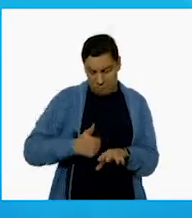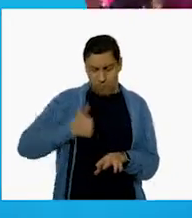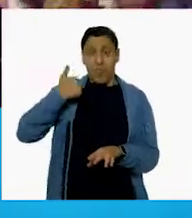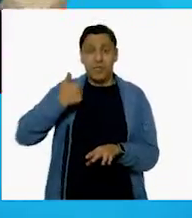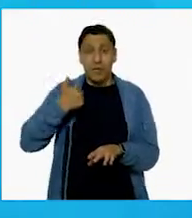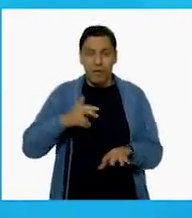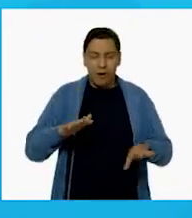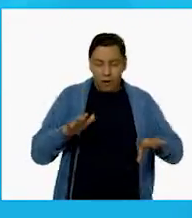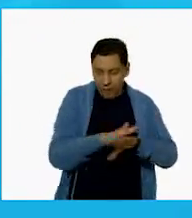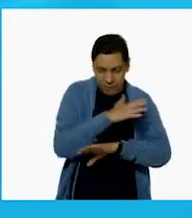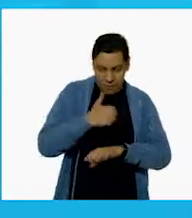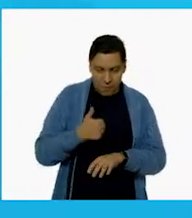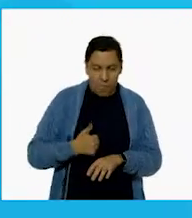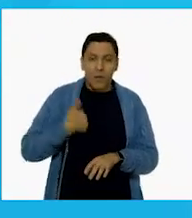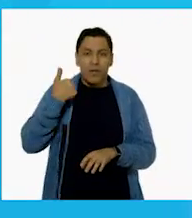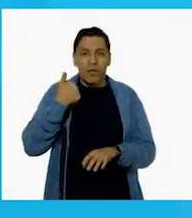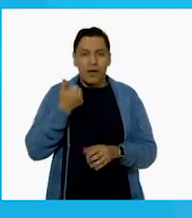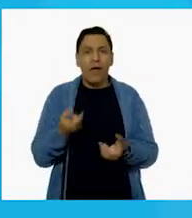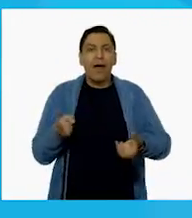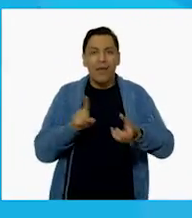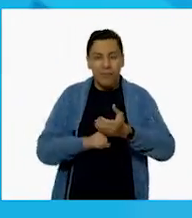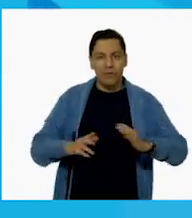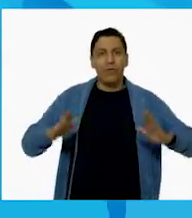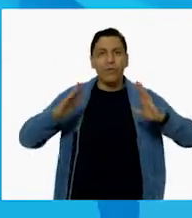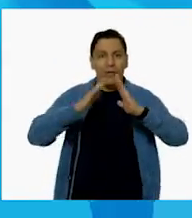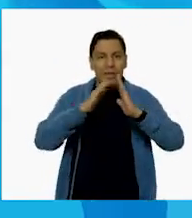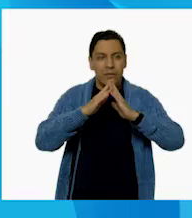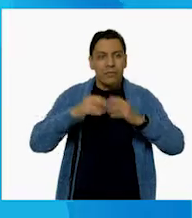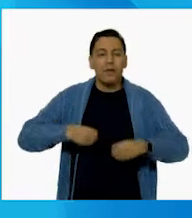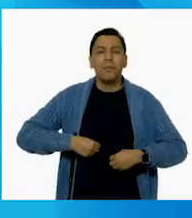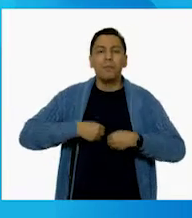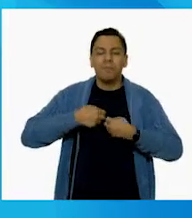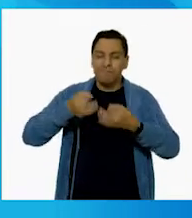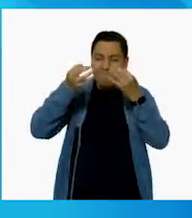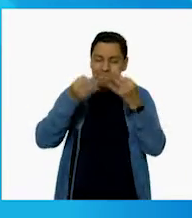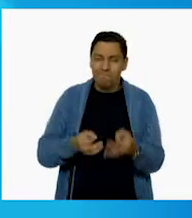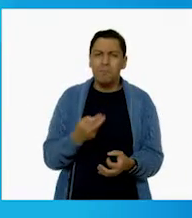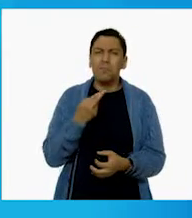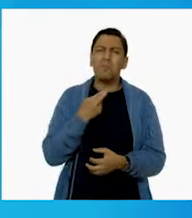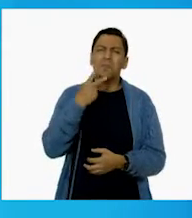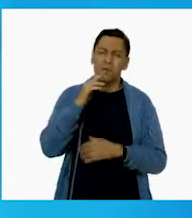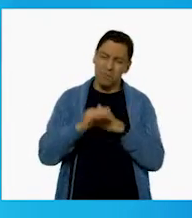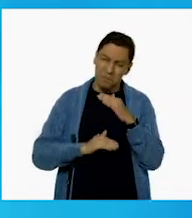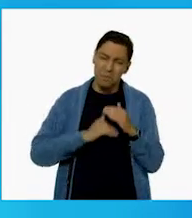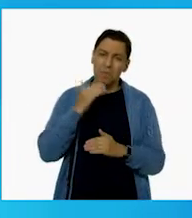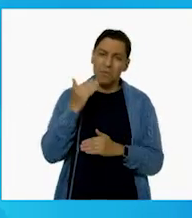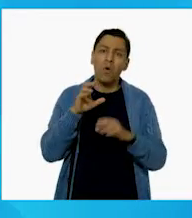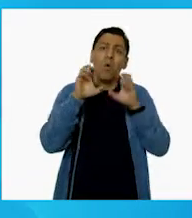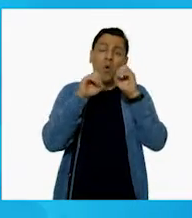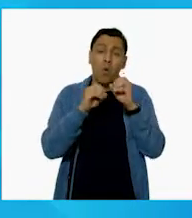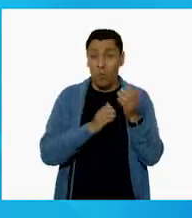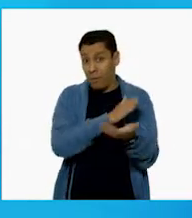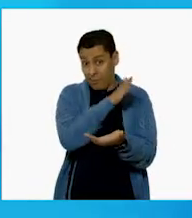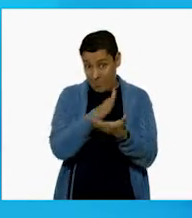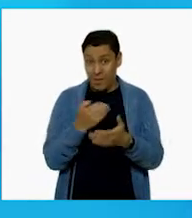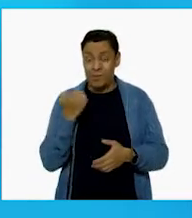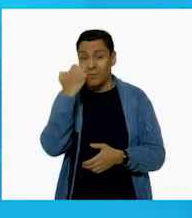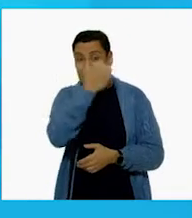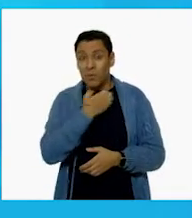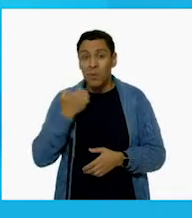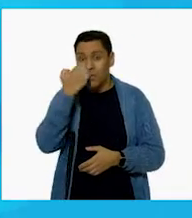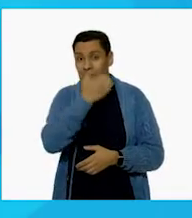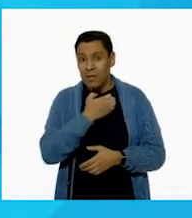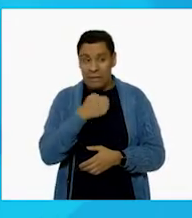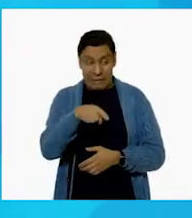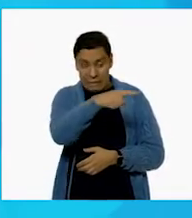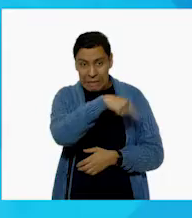sea en la vida diaria dentro de la casa hogar o en su ámbito escolar, porque no